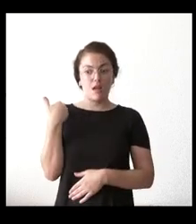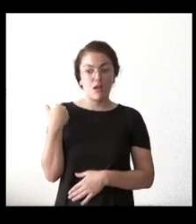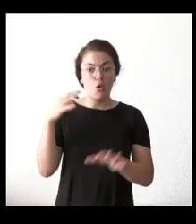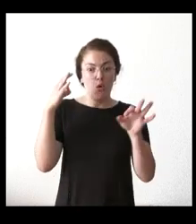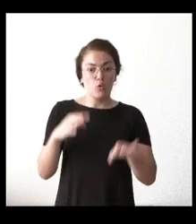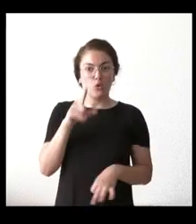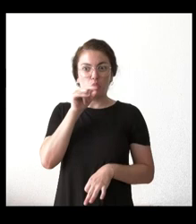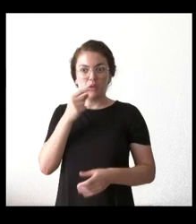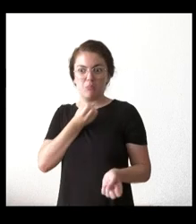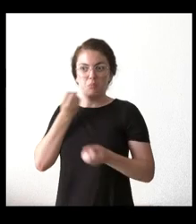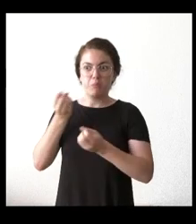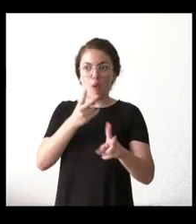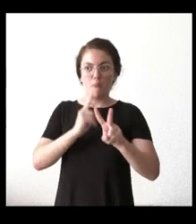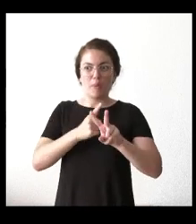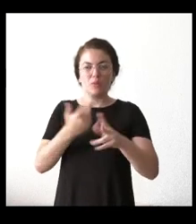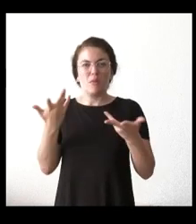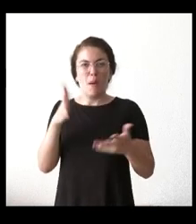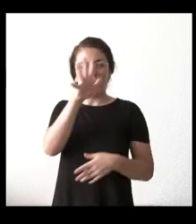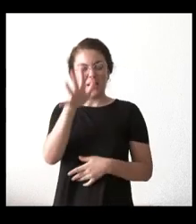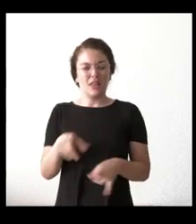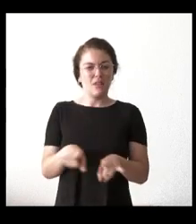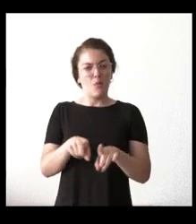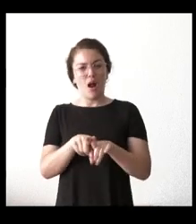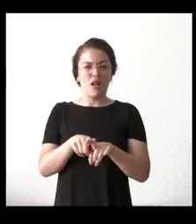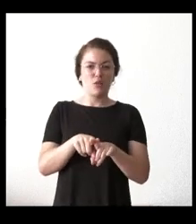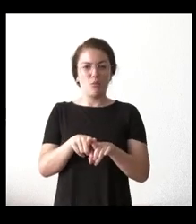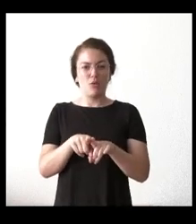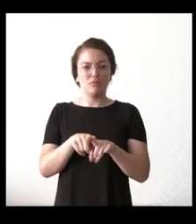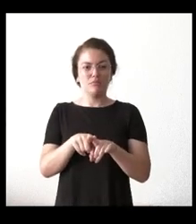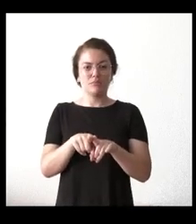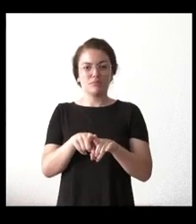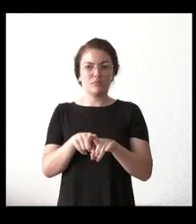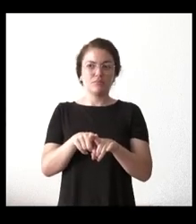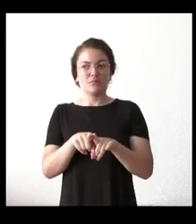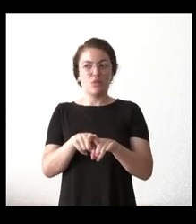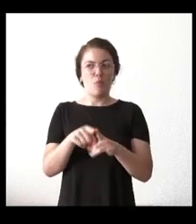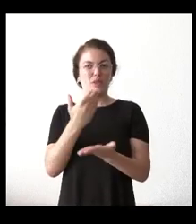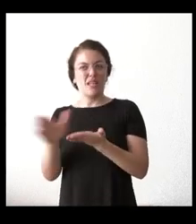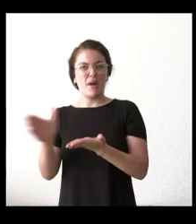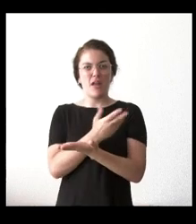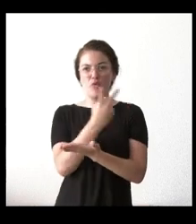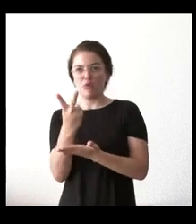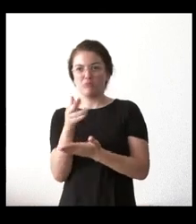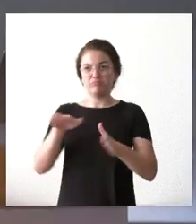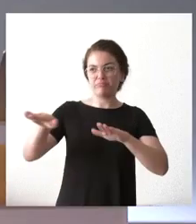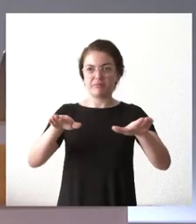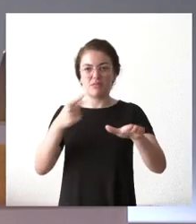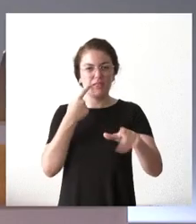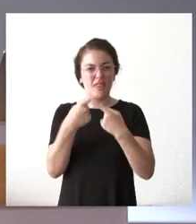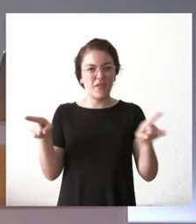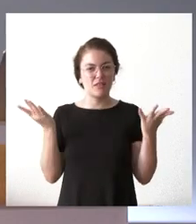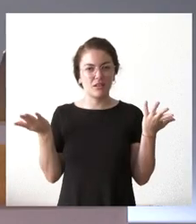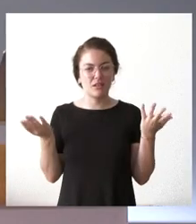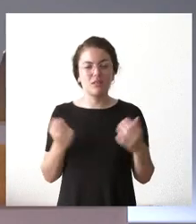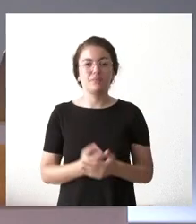parece como que hay dos fragmentos en el Gobierno de coalición. Si te parece,